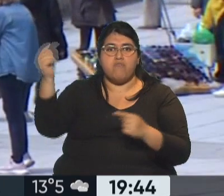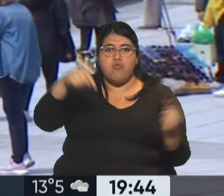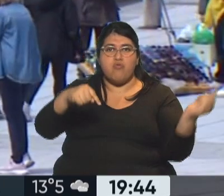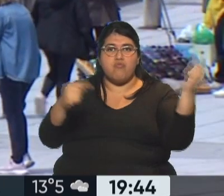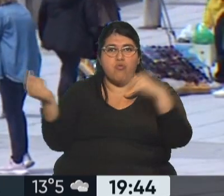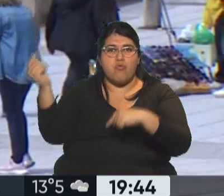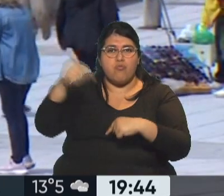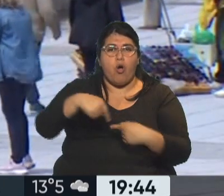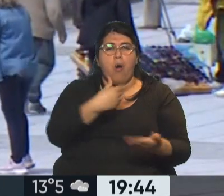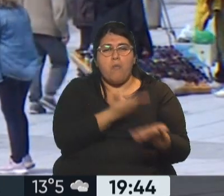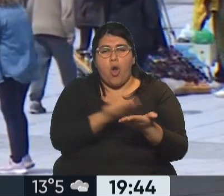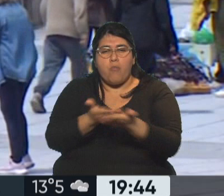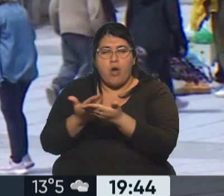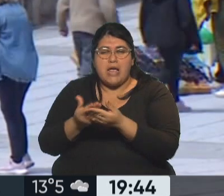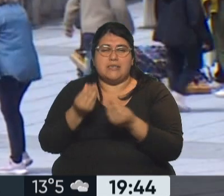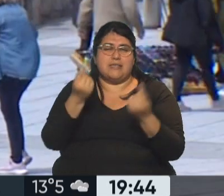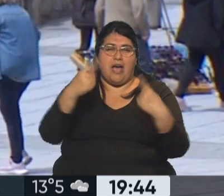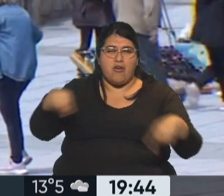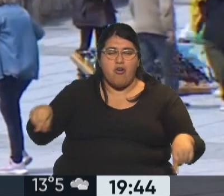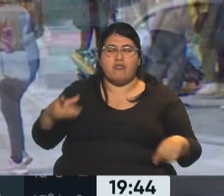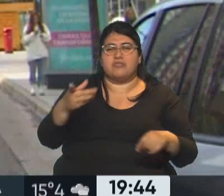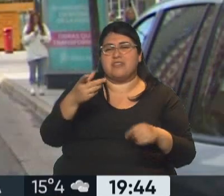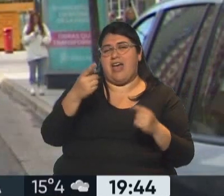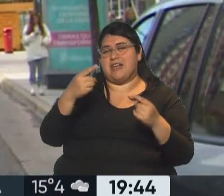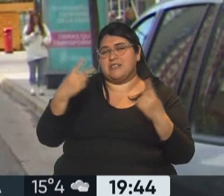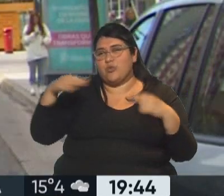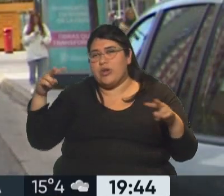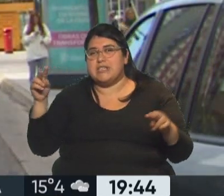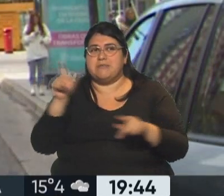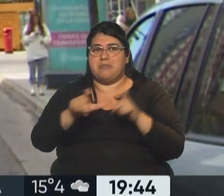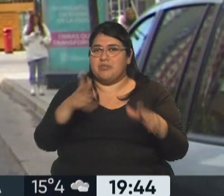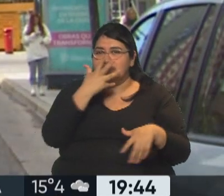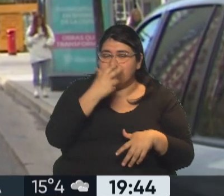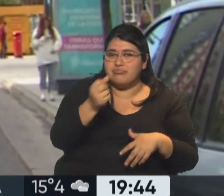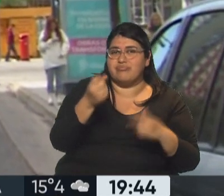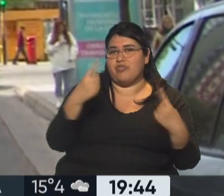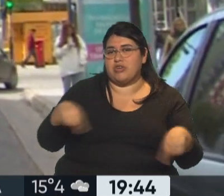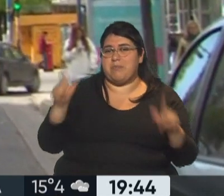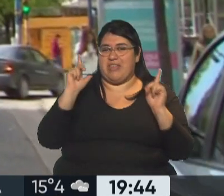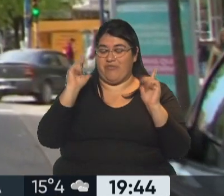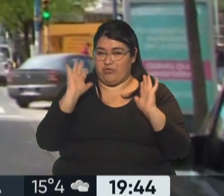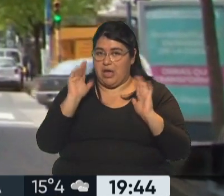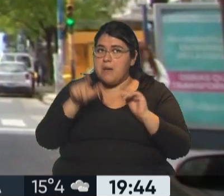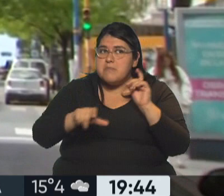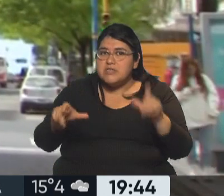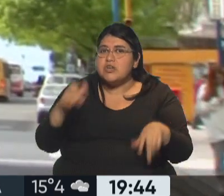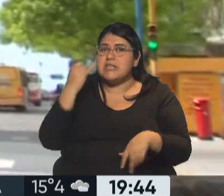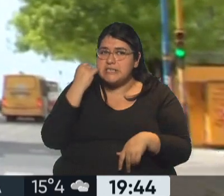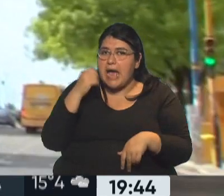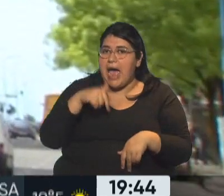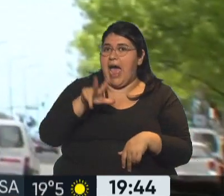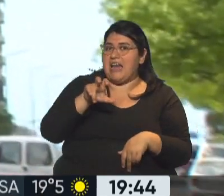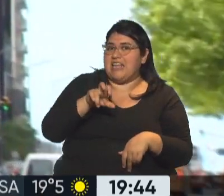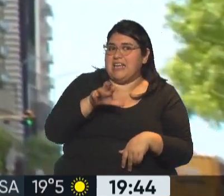la cantidad de propuestas gastronómicas y atractivos turísticos para disfrutar, decíamos, en Mar del Plata. Hay quienes ya se animan a alquilar